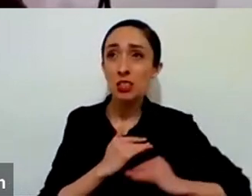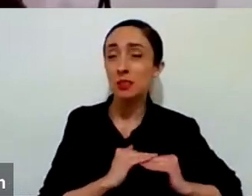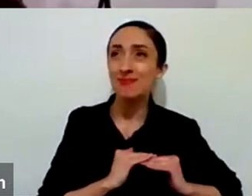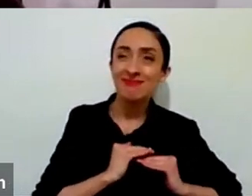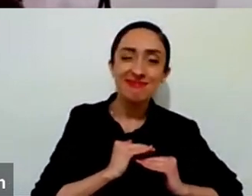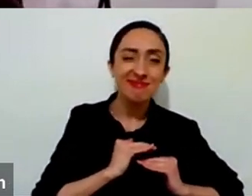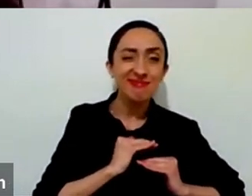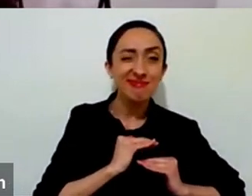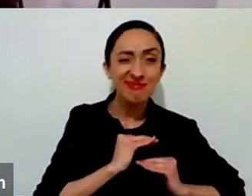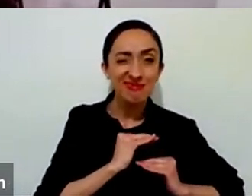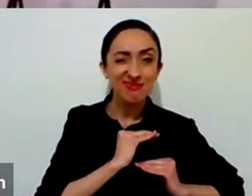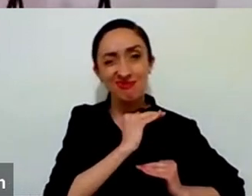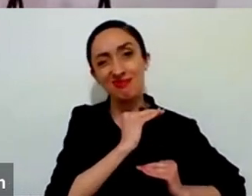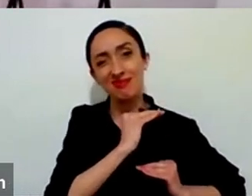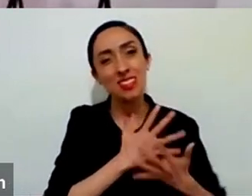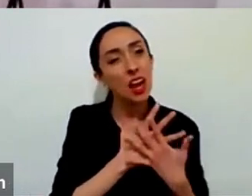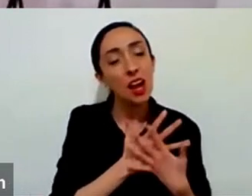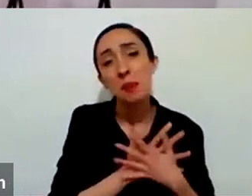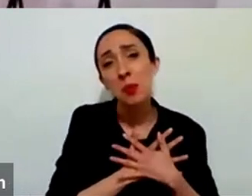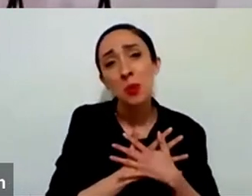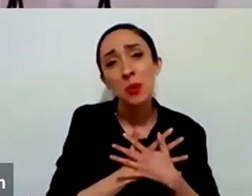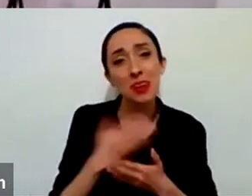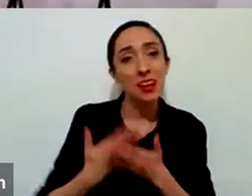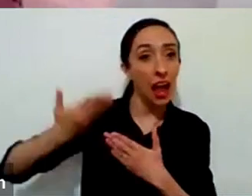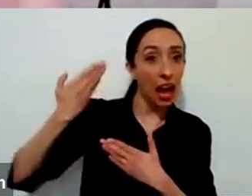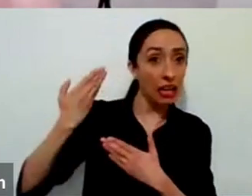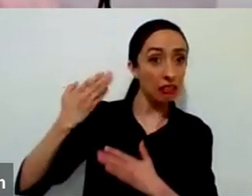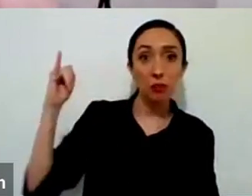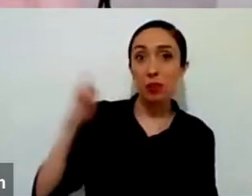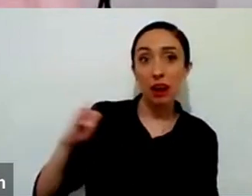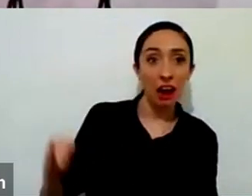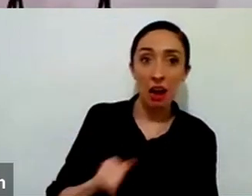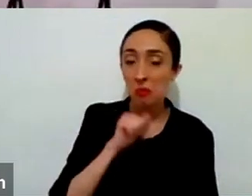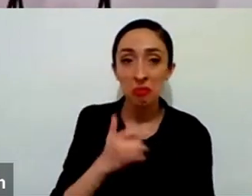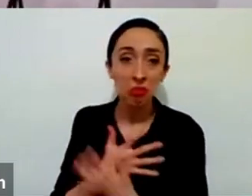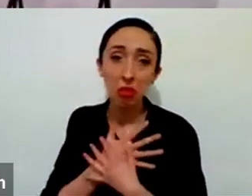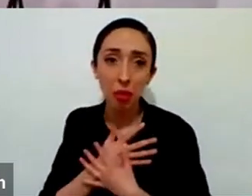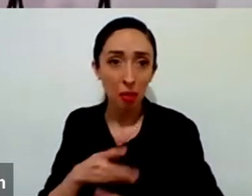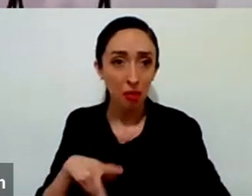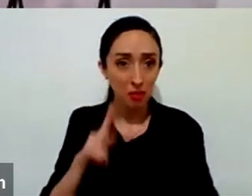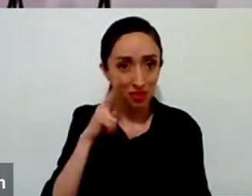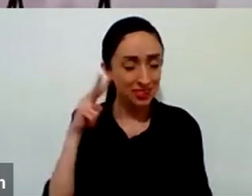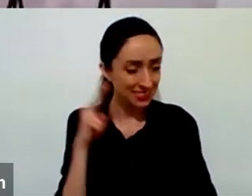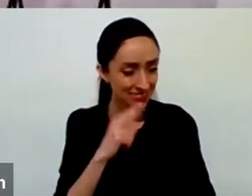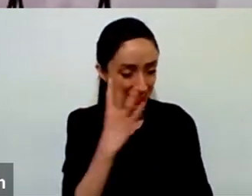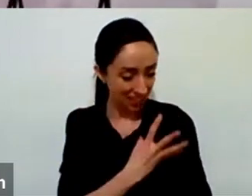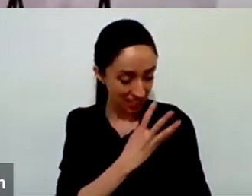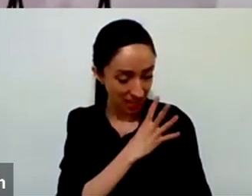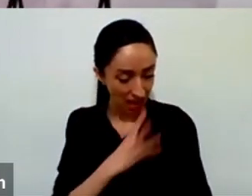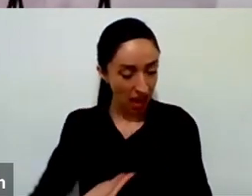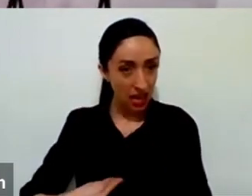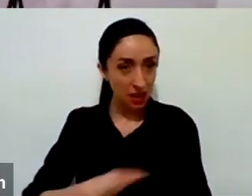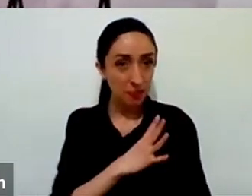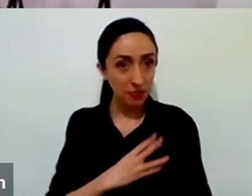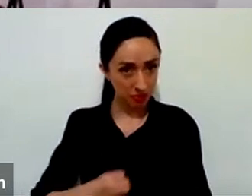además nunca había sentido tanto amor y por qué siento yo eso pues dice la única